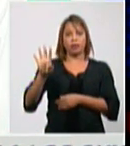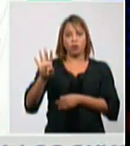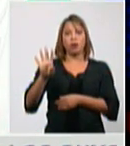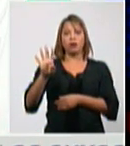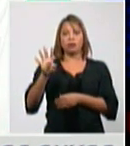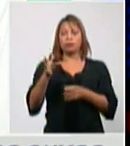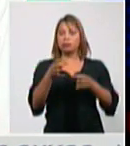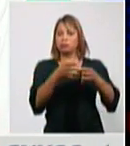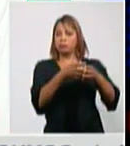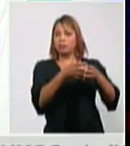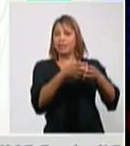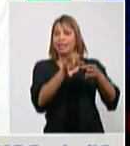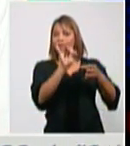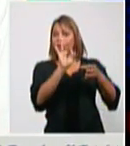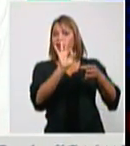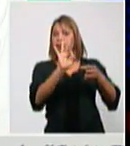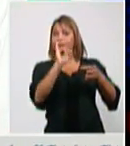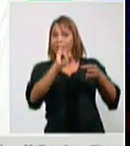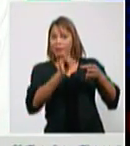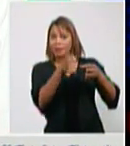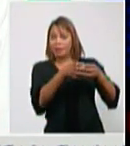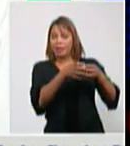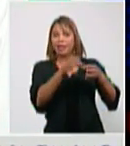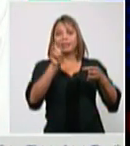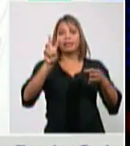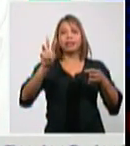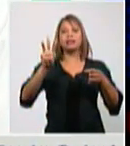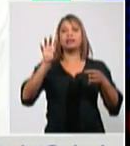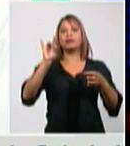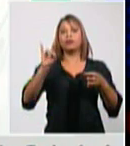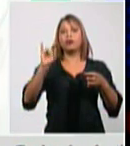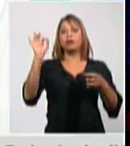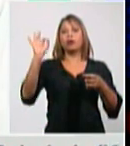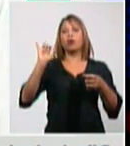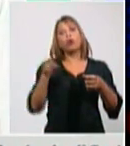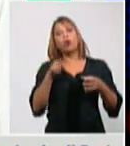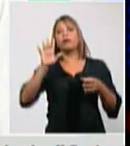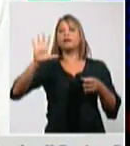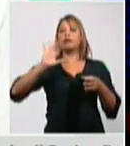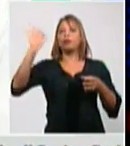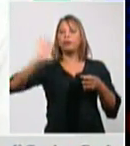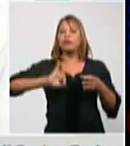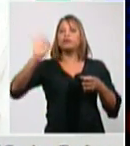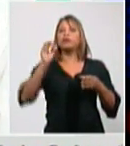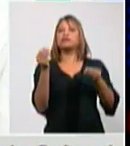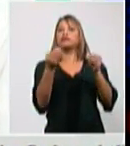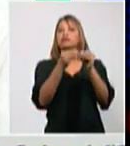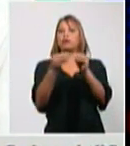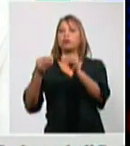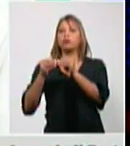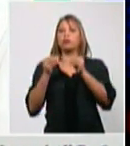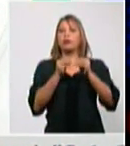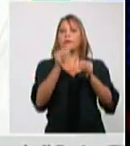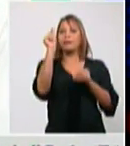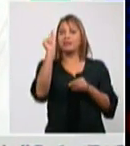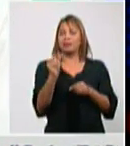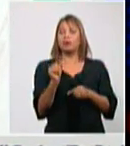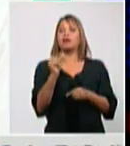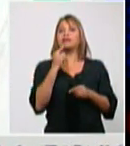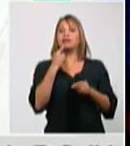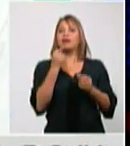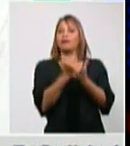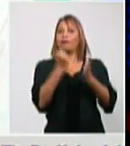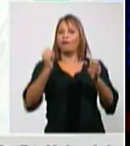el 34, el 39,5% fueron contactos de casos confirmados. Y ya con esto, el